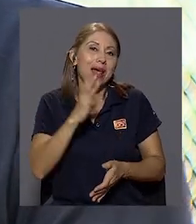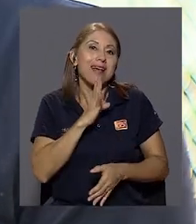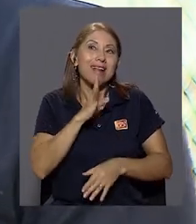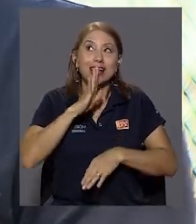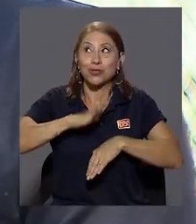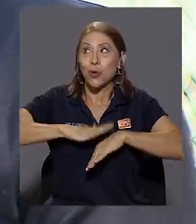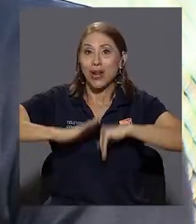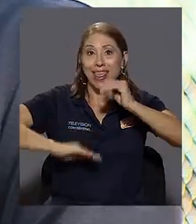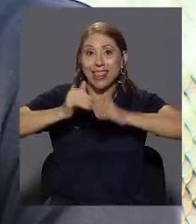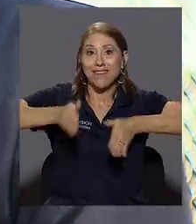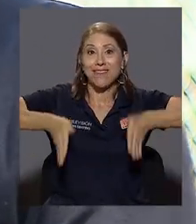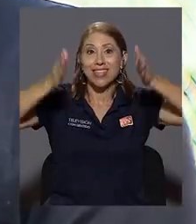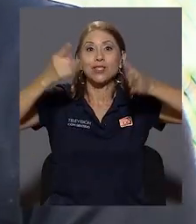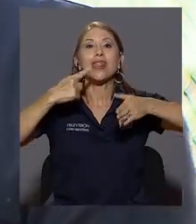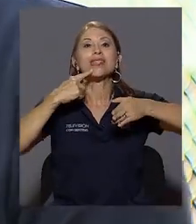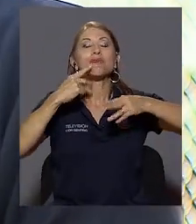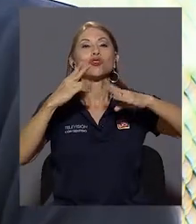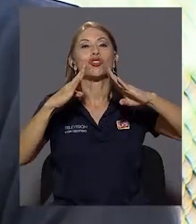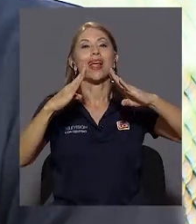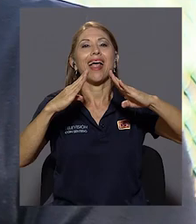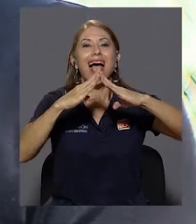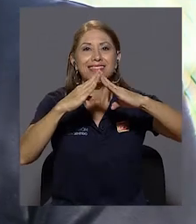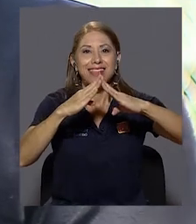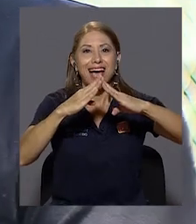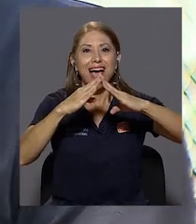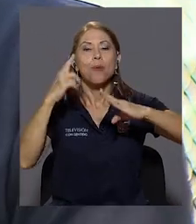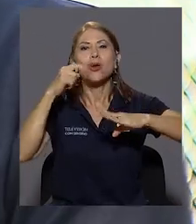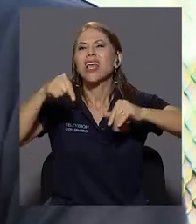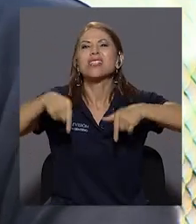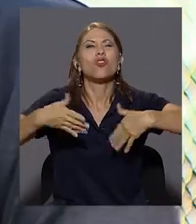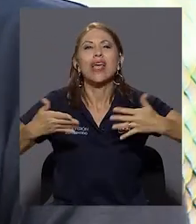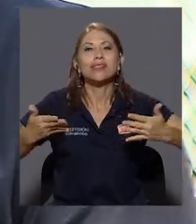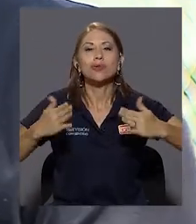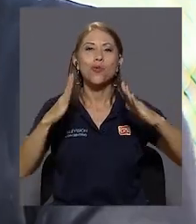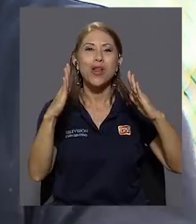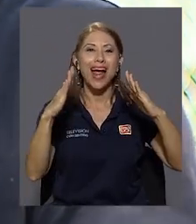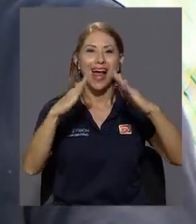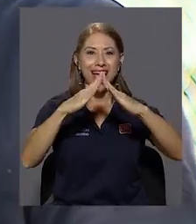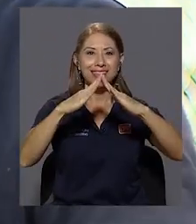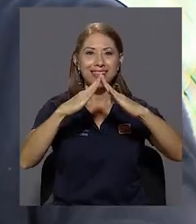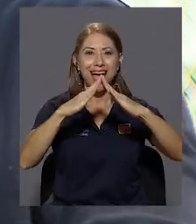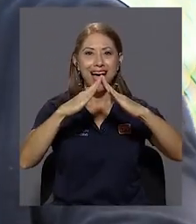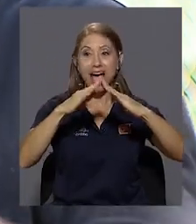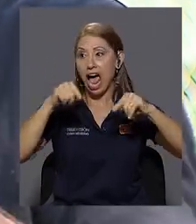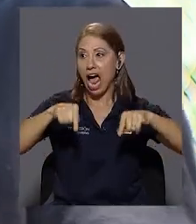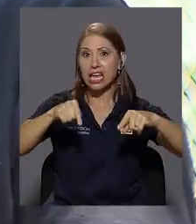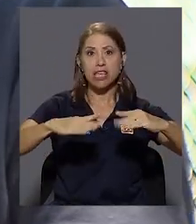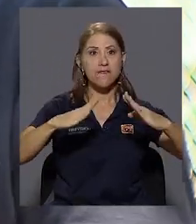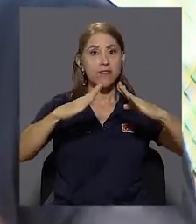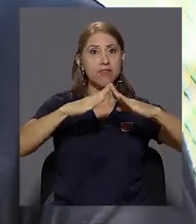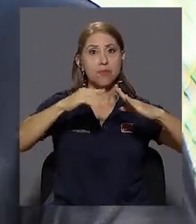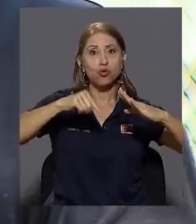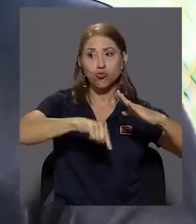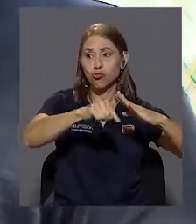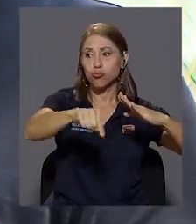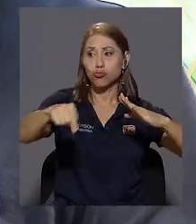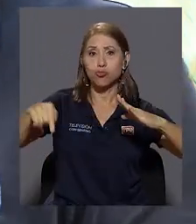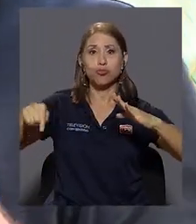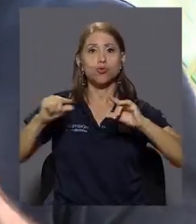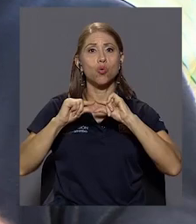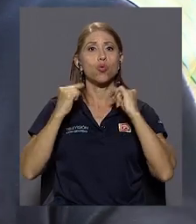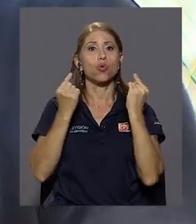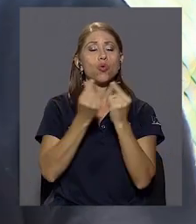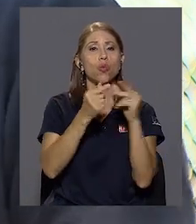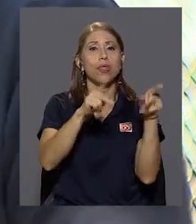referirnos al edificio nos referimos a la casa, porque es una casa, es donde vivimos un grupo de personas